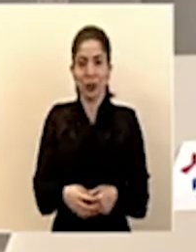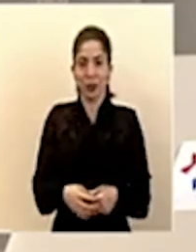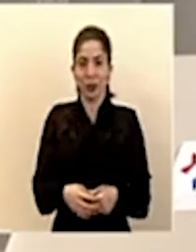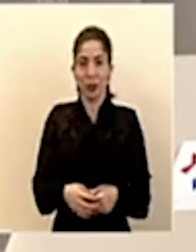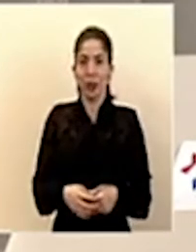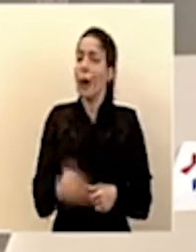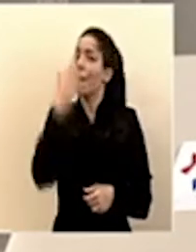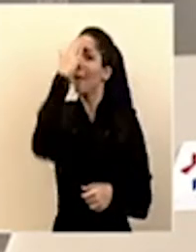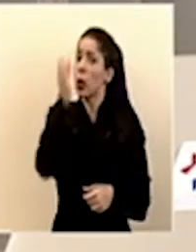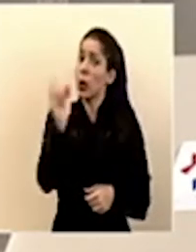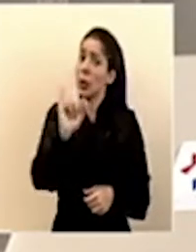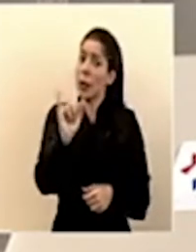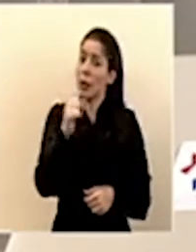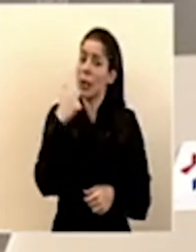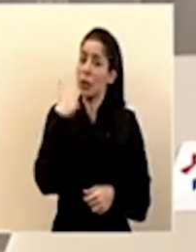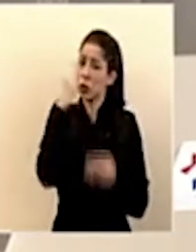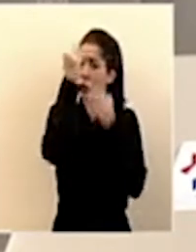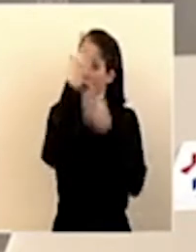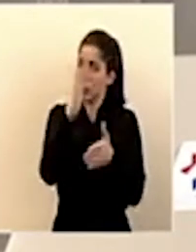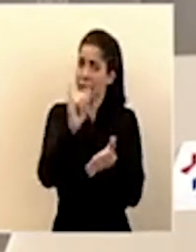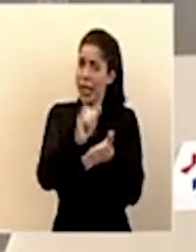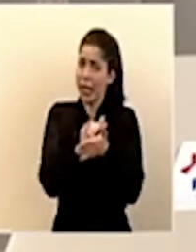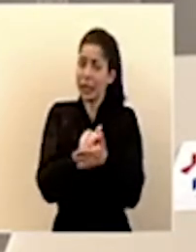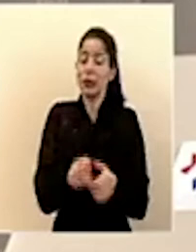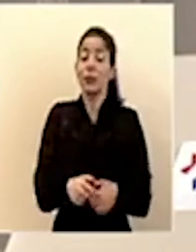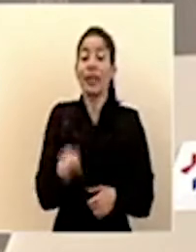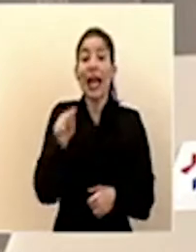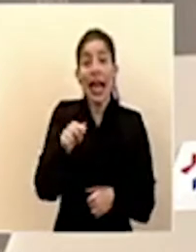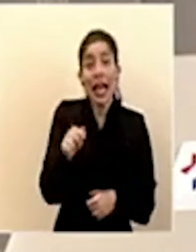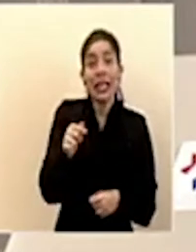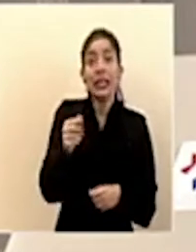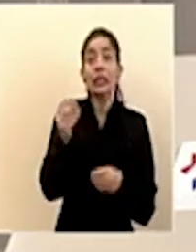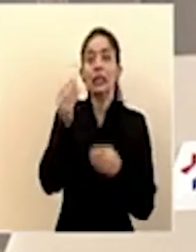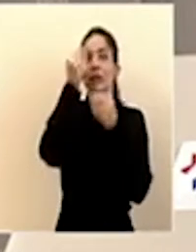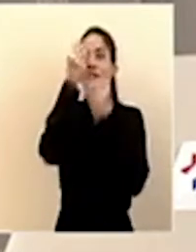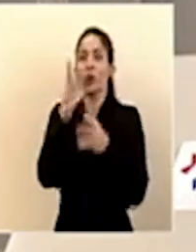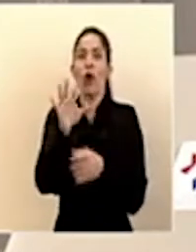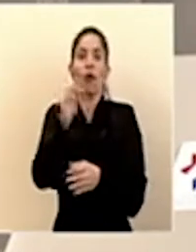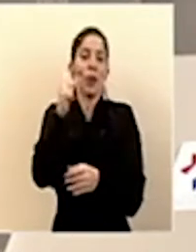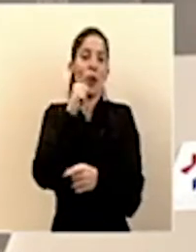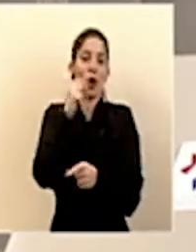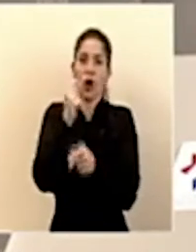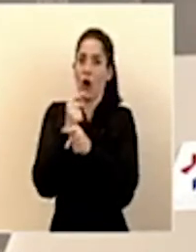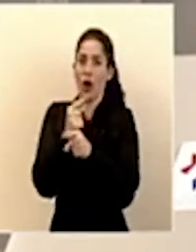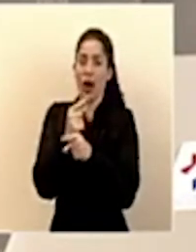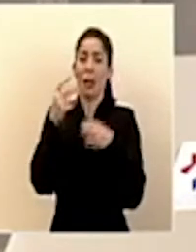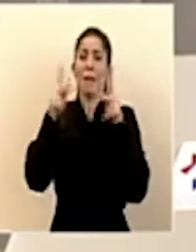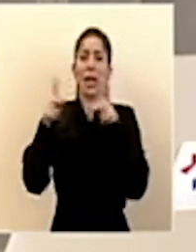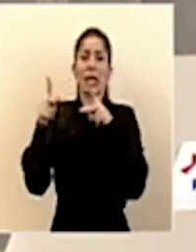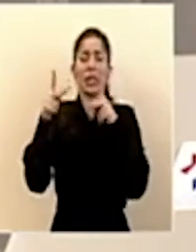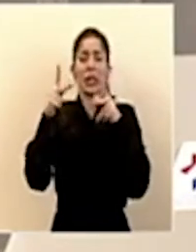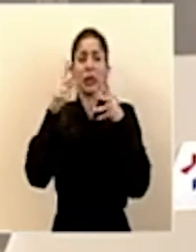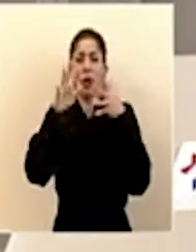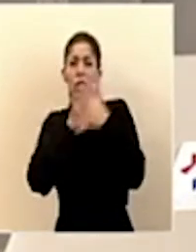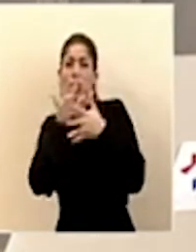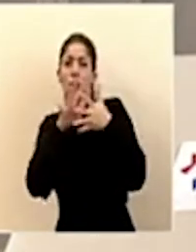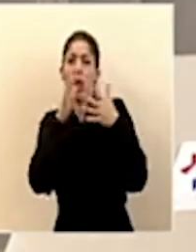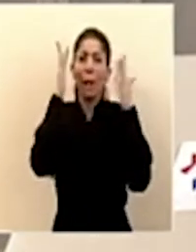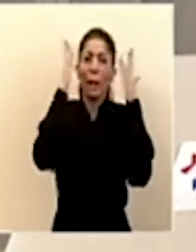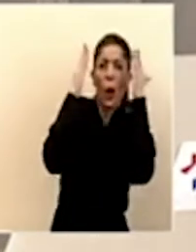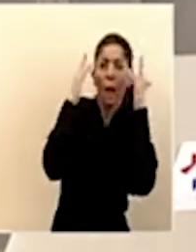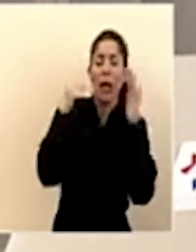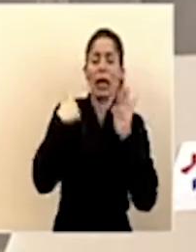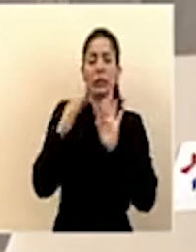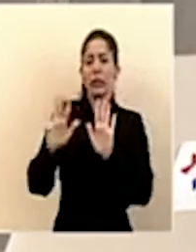¿Por qué también comunico esto? Esto fue comunicado de una manera que no fue la mejor y generó mucha incertidumbre y yo instruí que no se